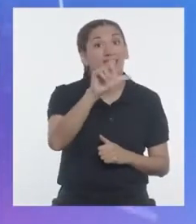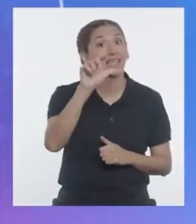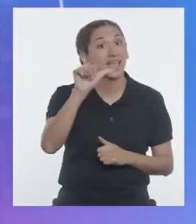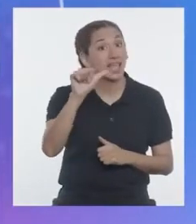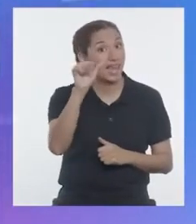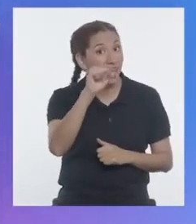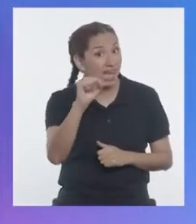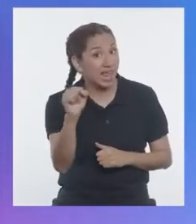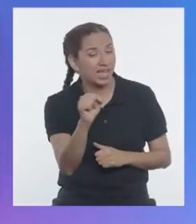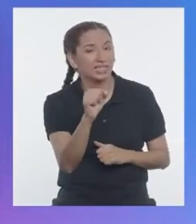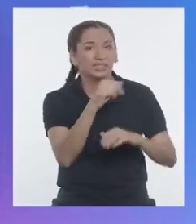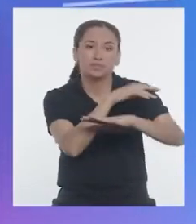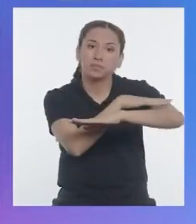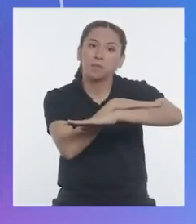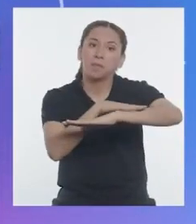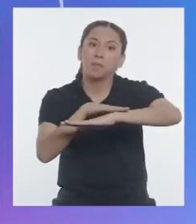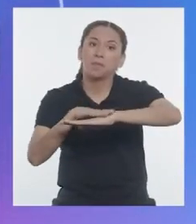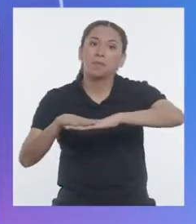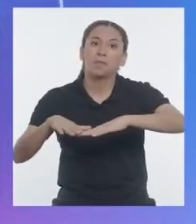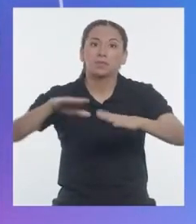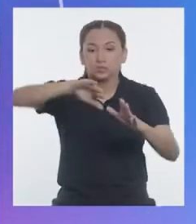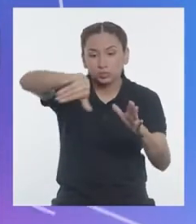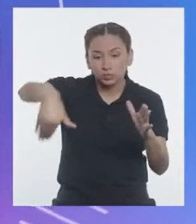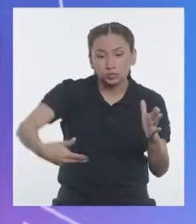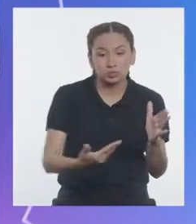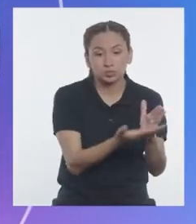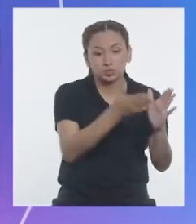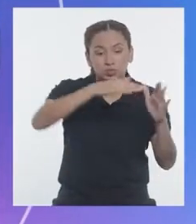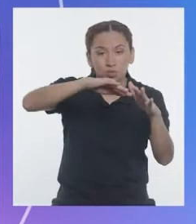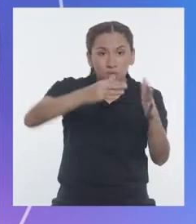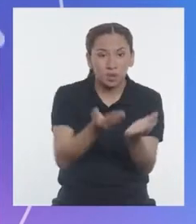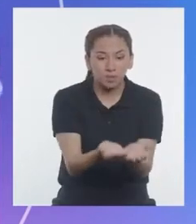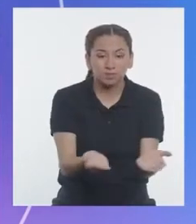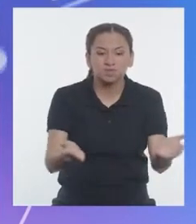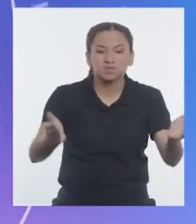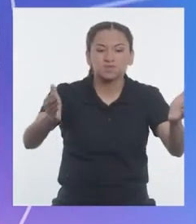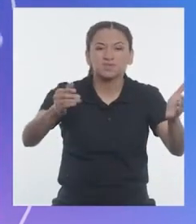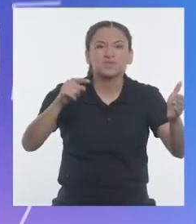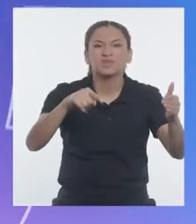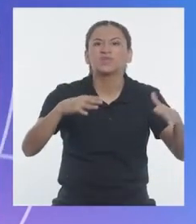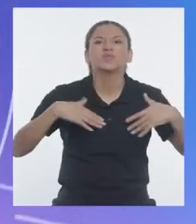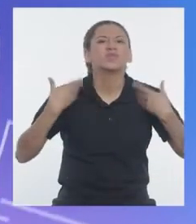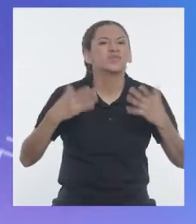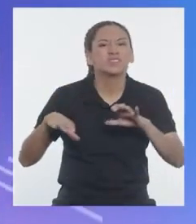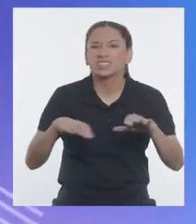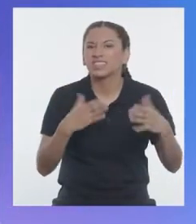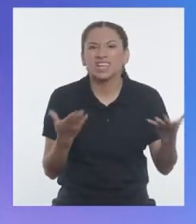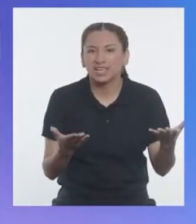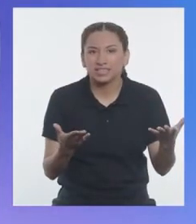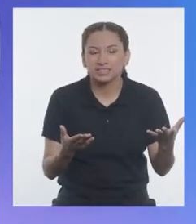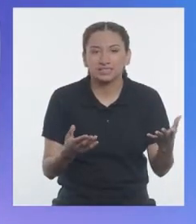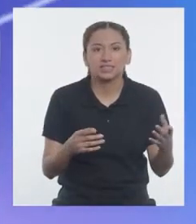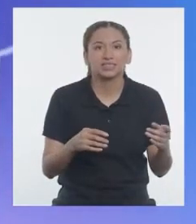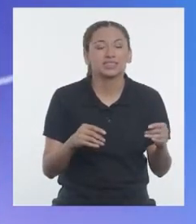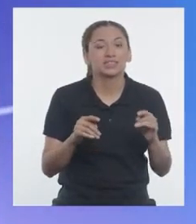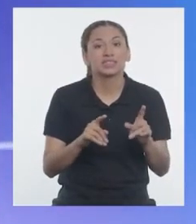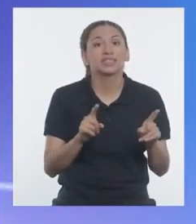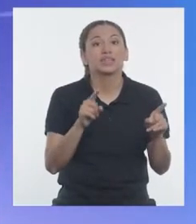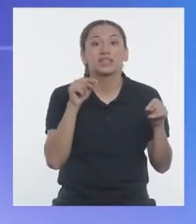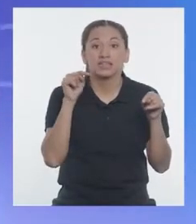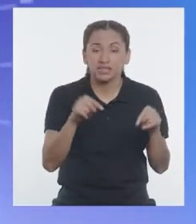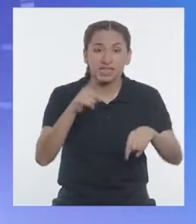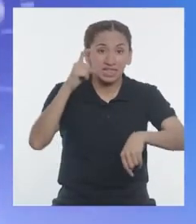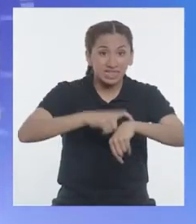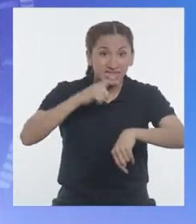¡Las son hoyos en el suelo que permiten... Permite además